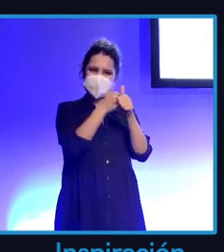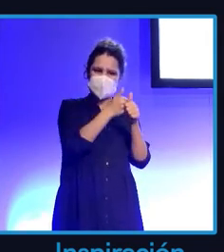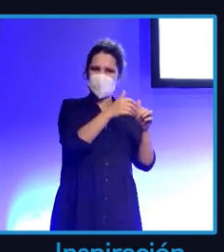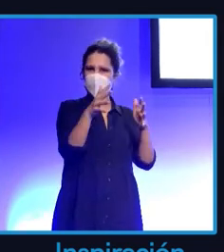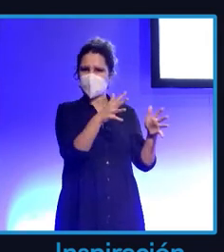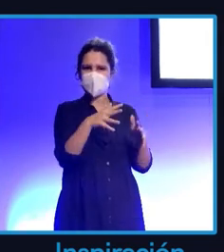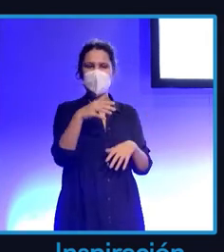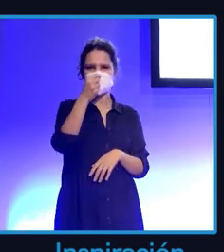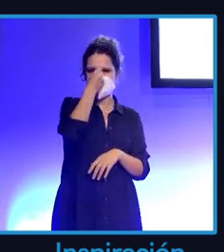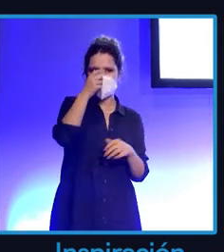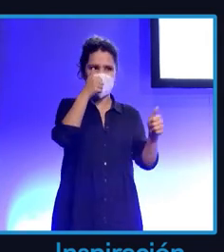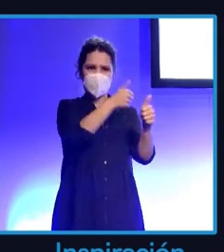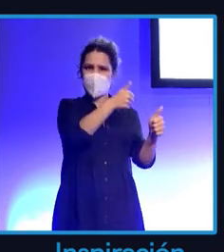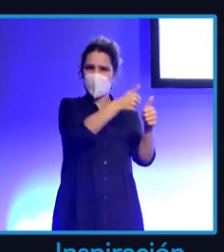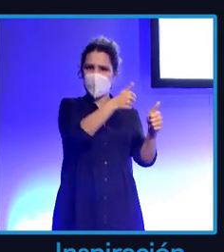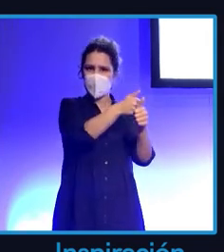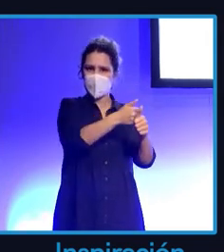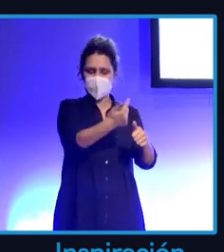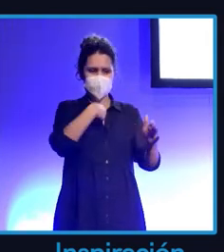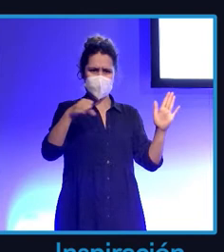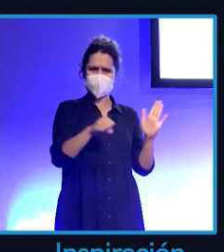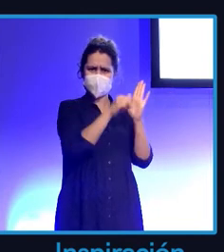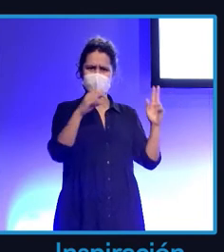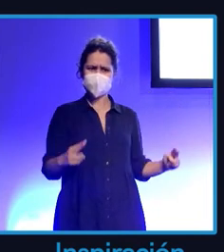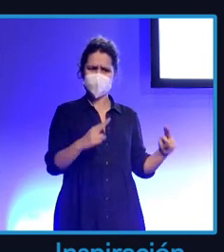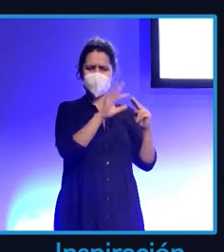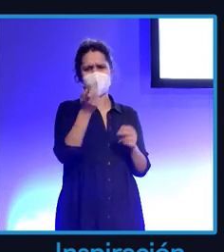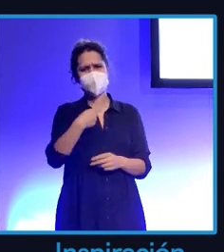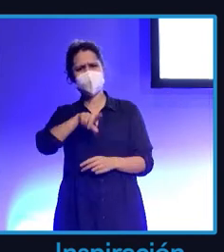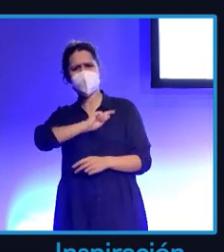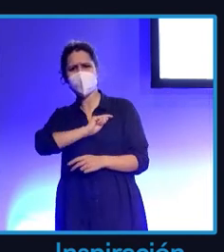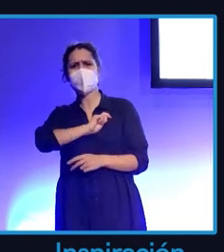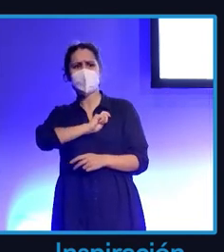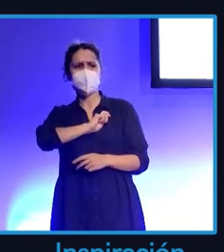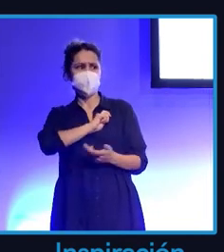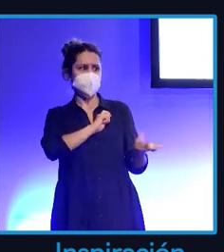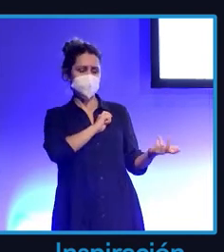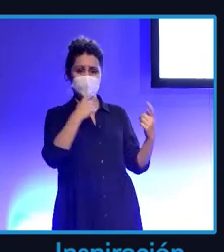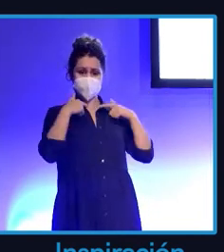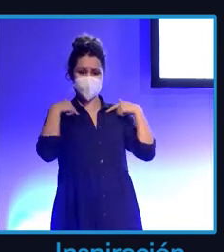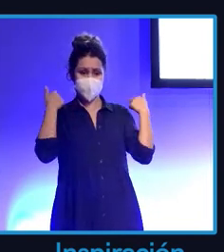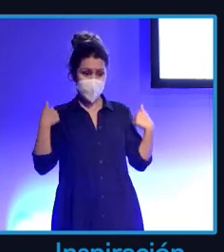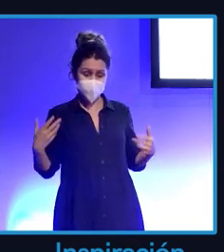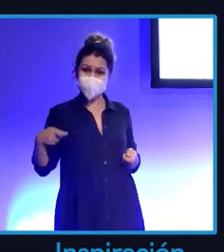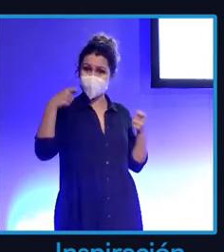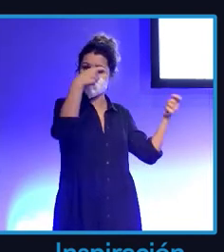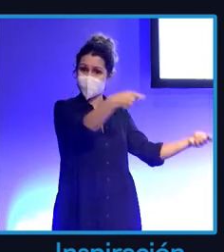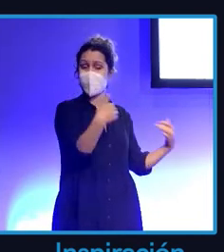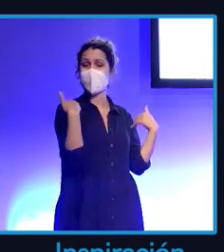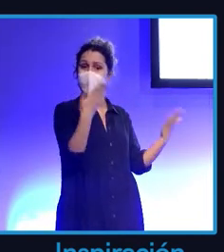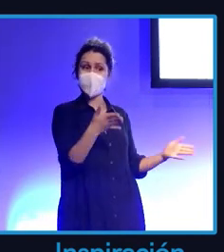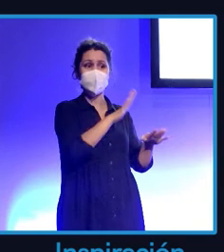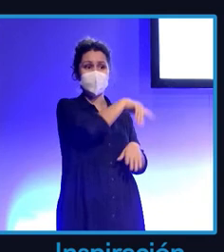de India? Y sobre todo, si yo soy una marca de París o de España ¿por qué querría darle mi camiseta a una chica que tiene seguidores de